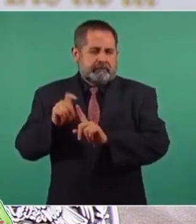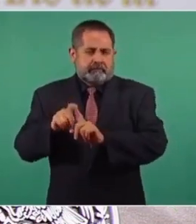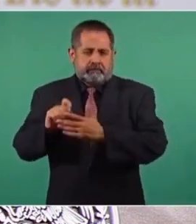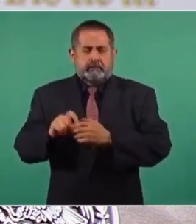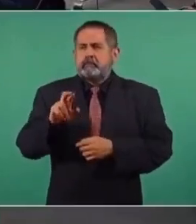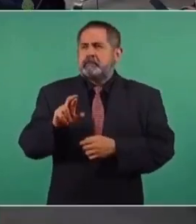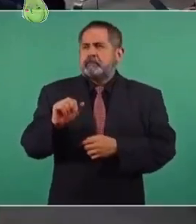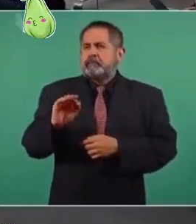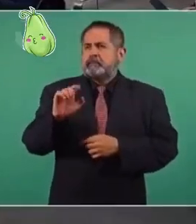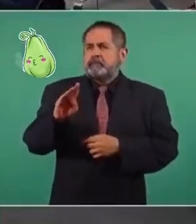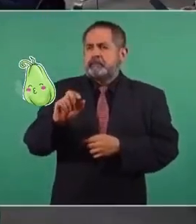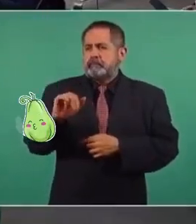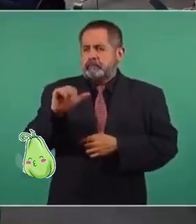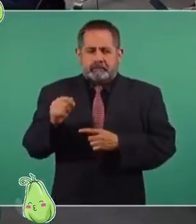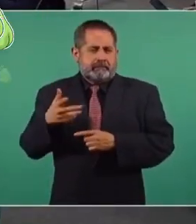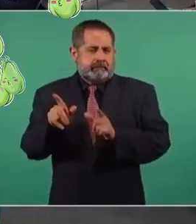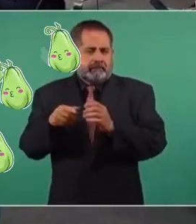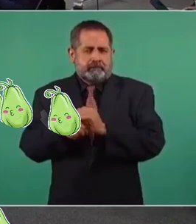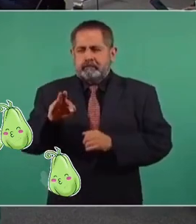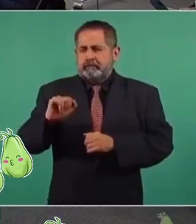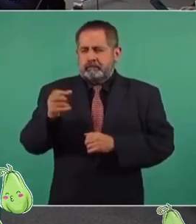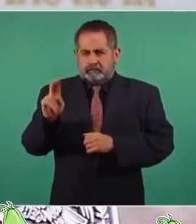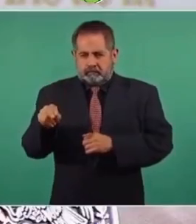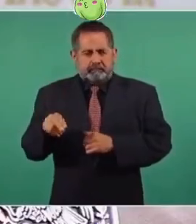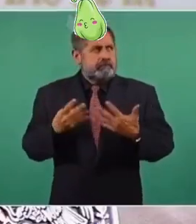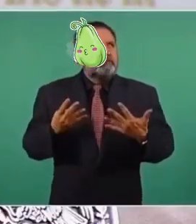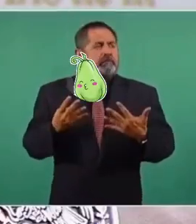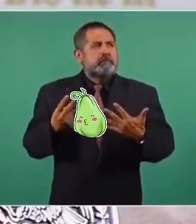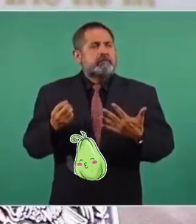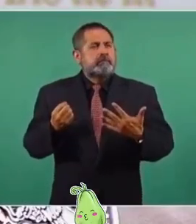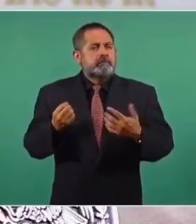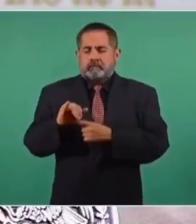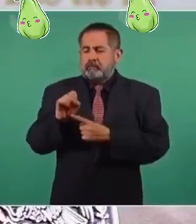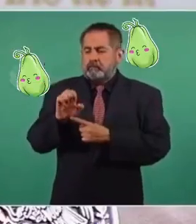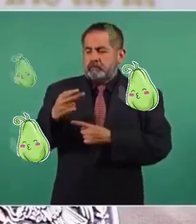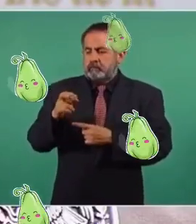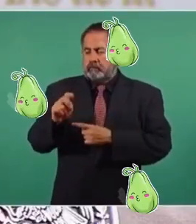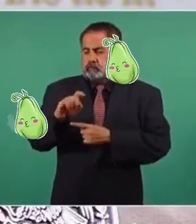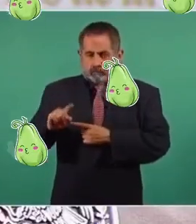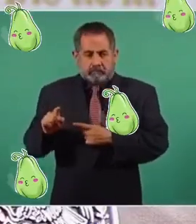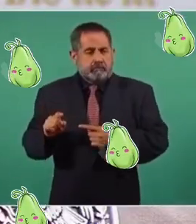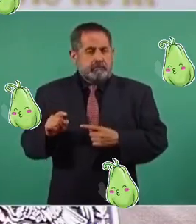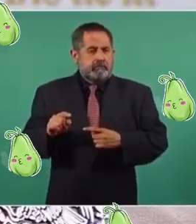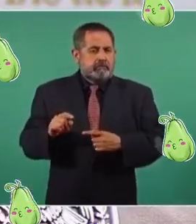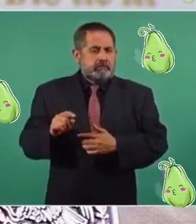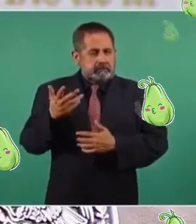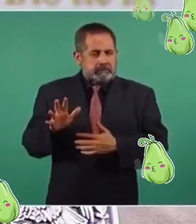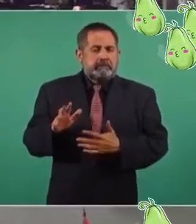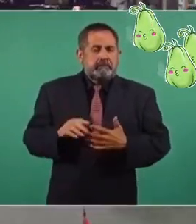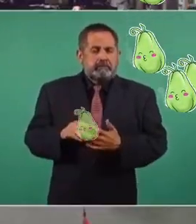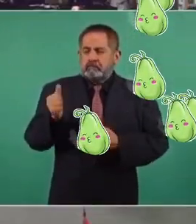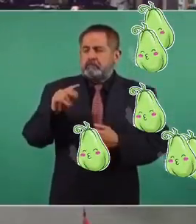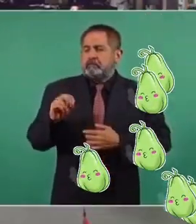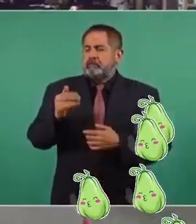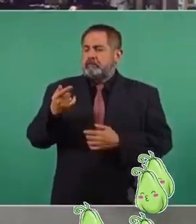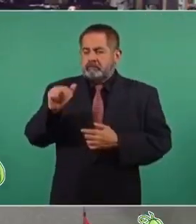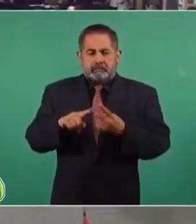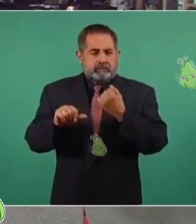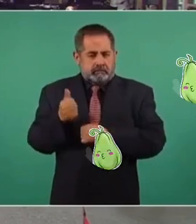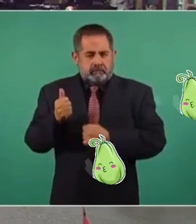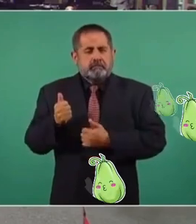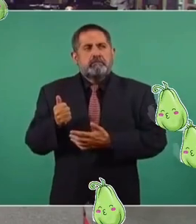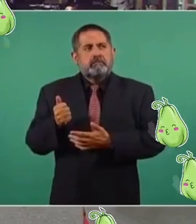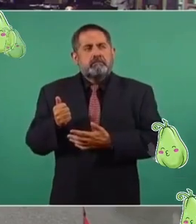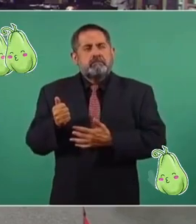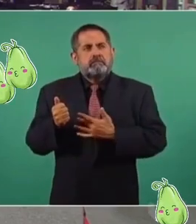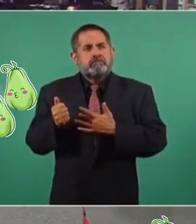Rafael Barajas, el Fisgón, nueve. José Hernández, diez. Antonio Elguera, once.